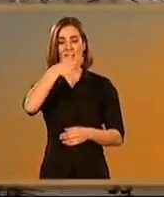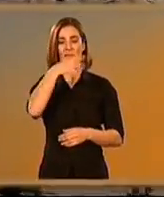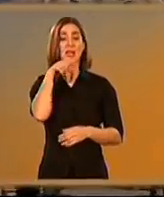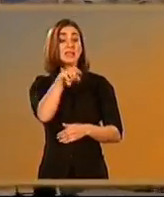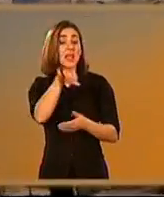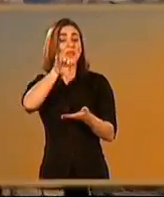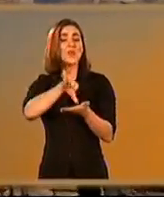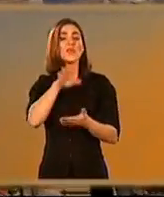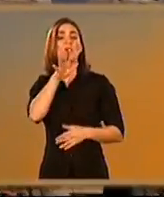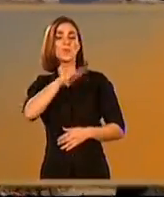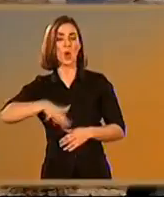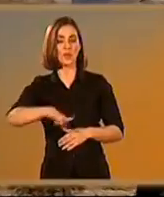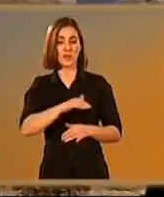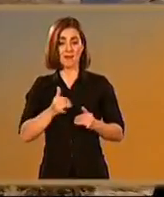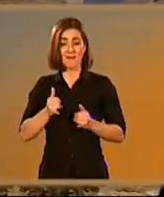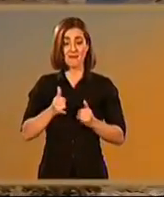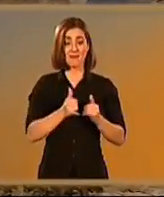y sus ciudades costeras.